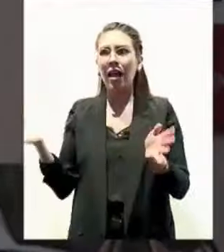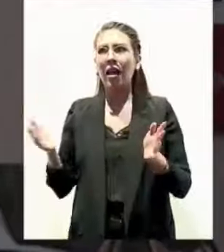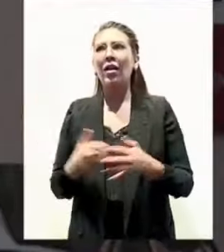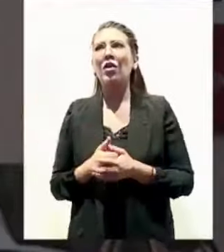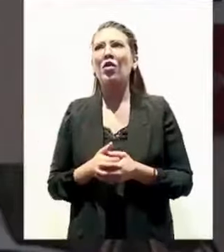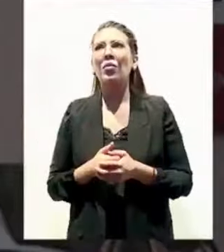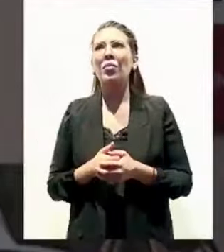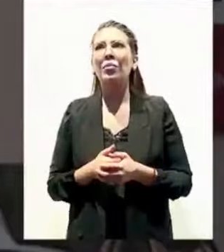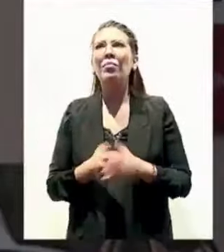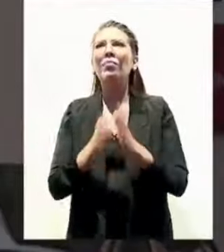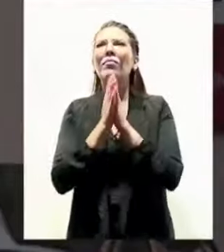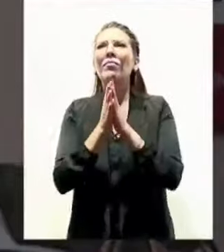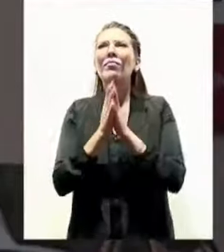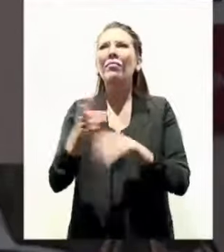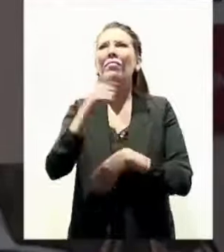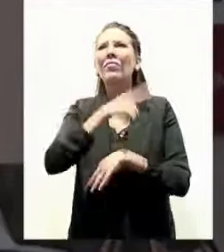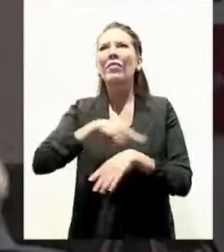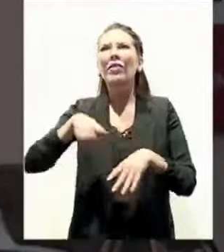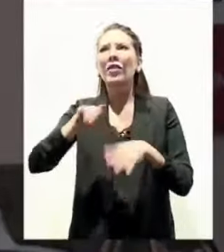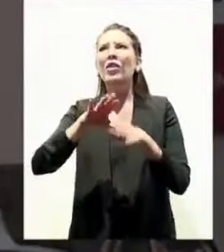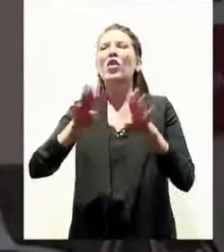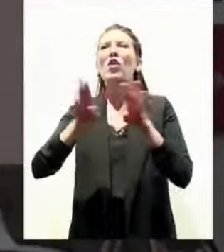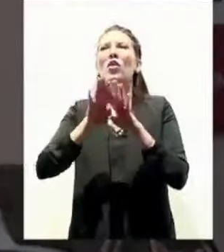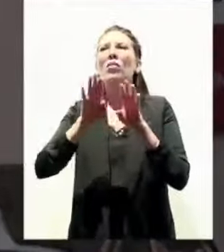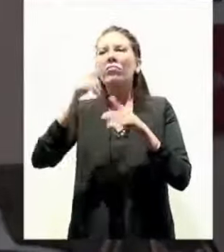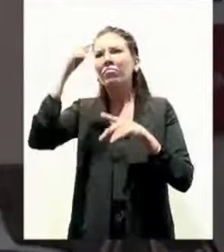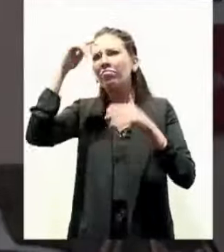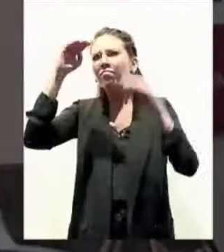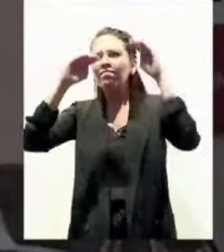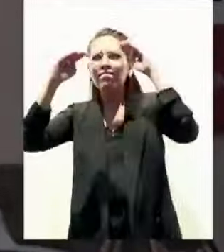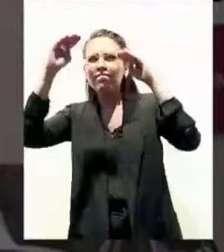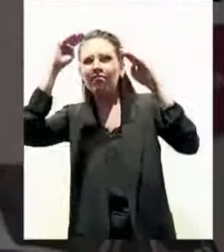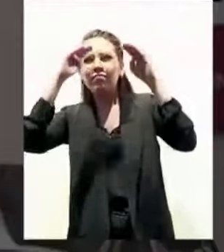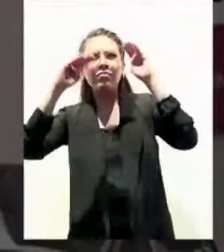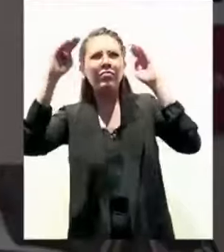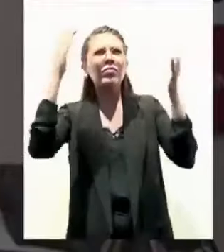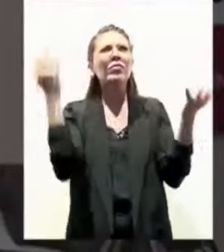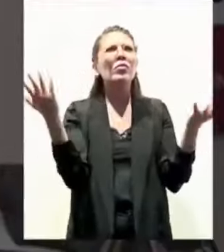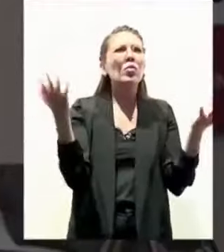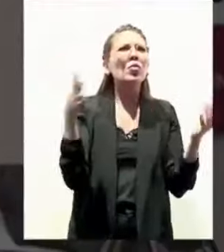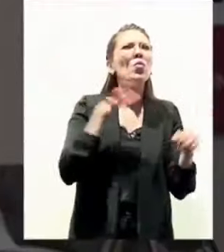hagan un ejercicio y vean lo que ponen en las redes, cuáles son sus ideas.